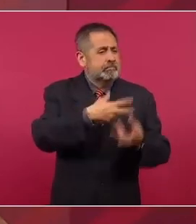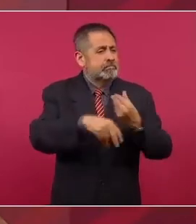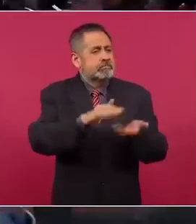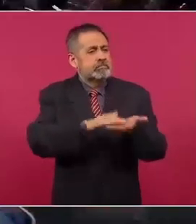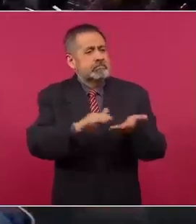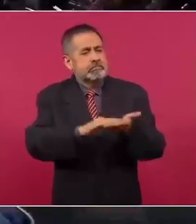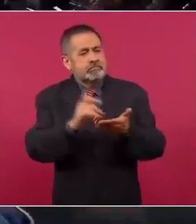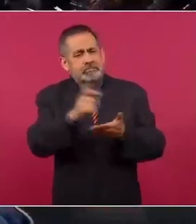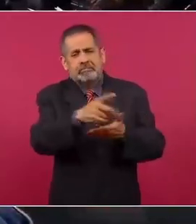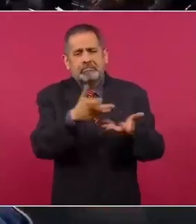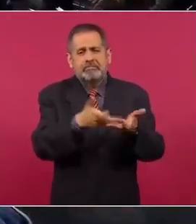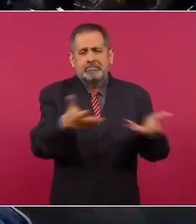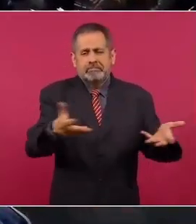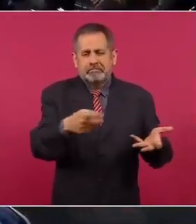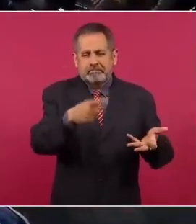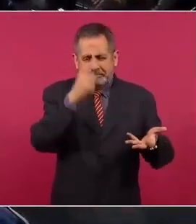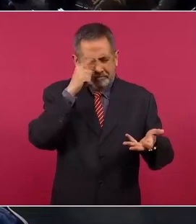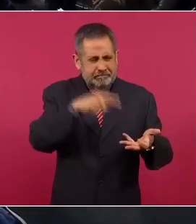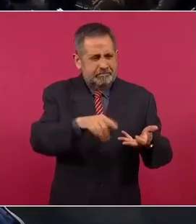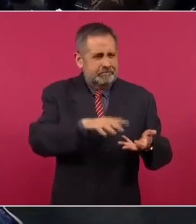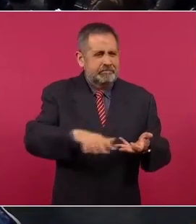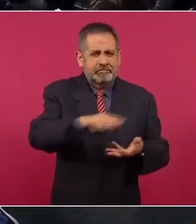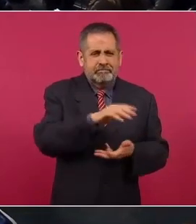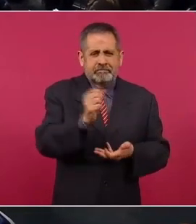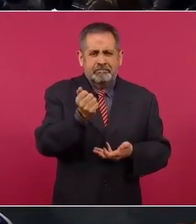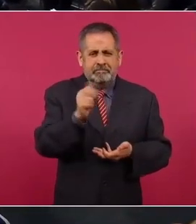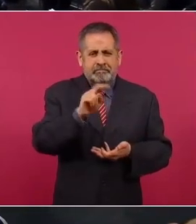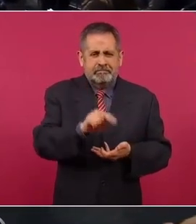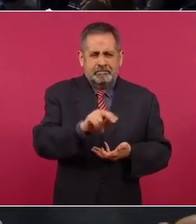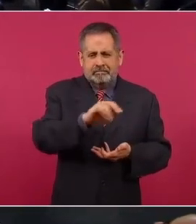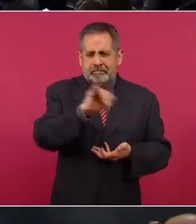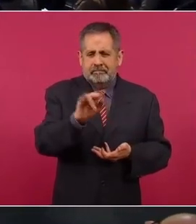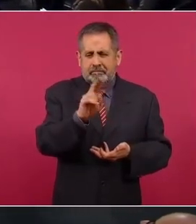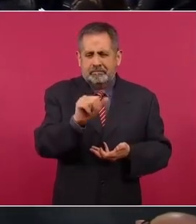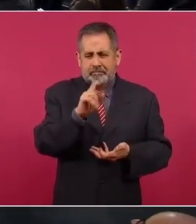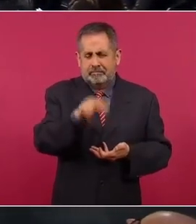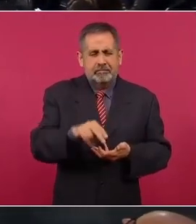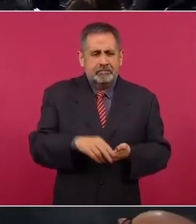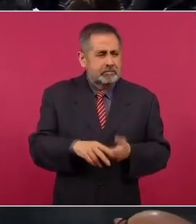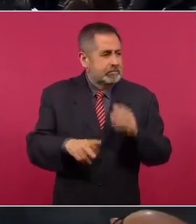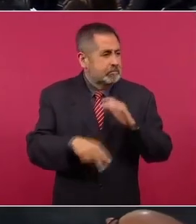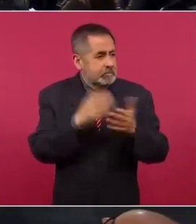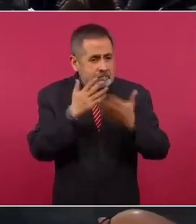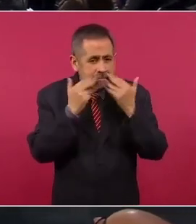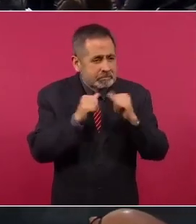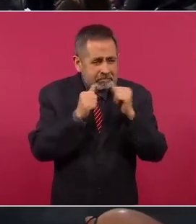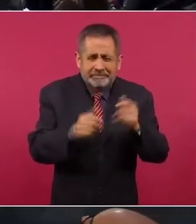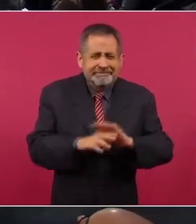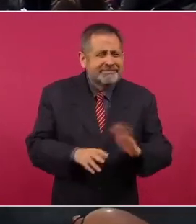de un terreno, paraje San Juan, que no existió,